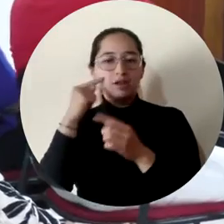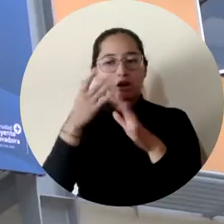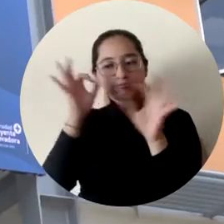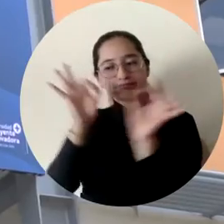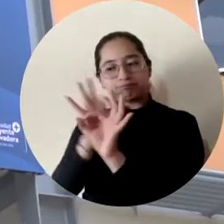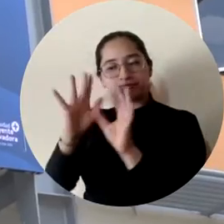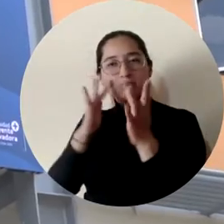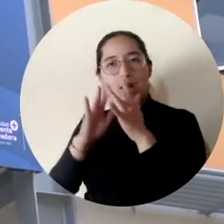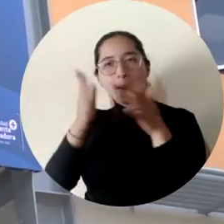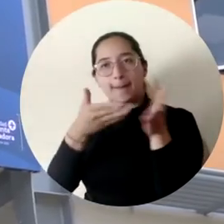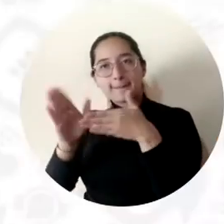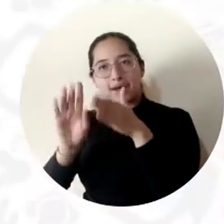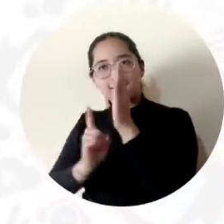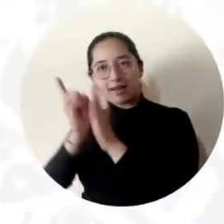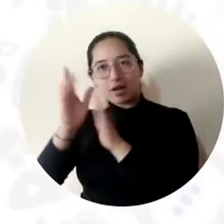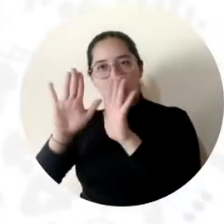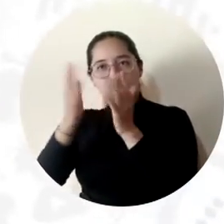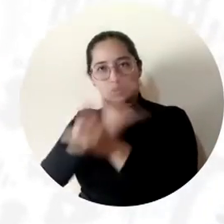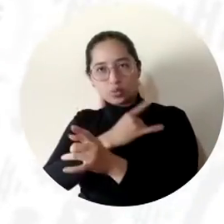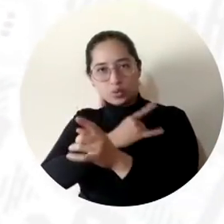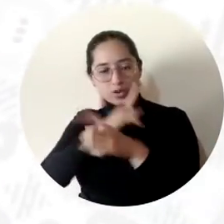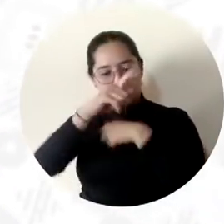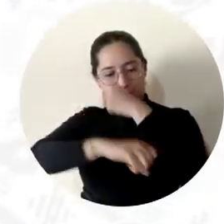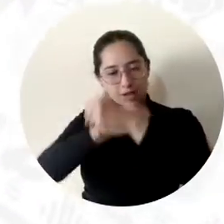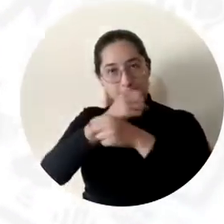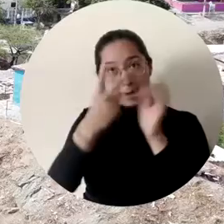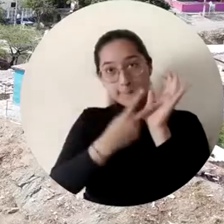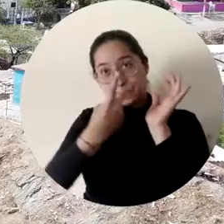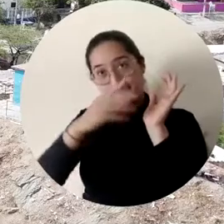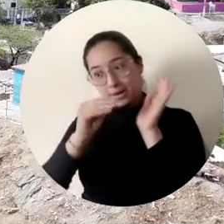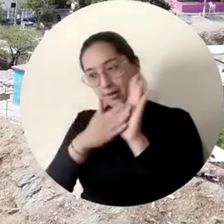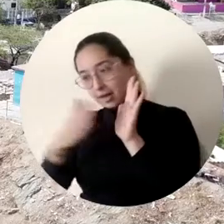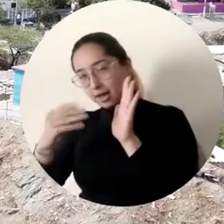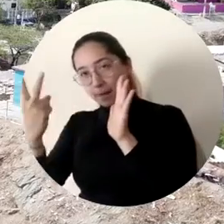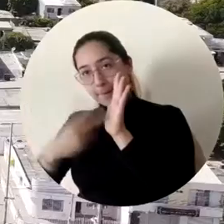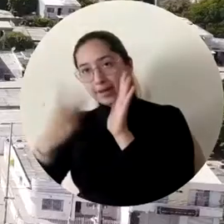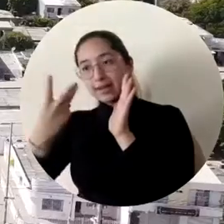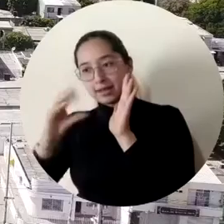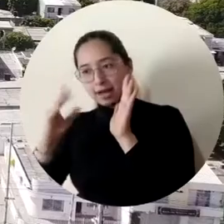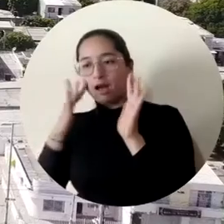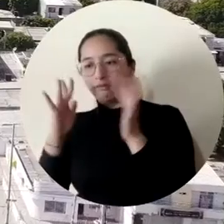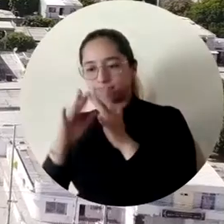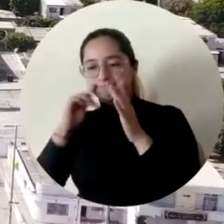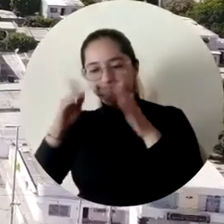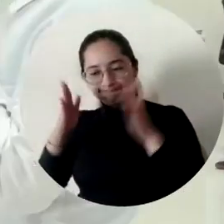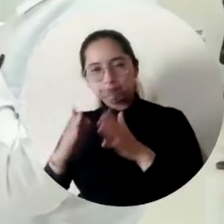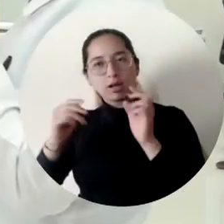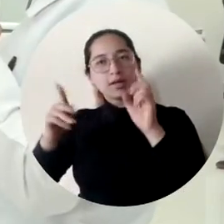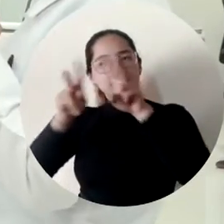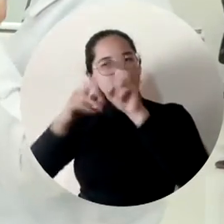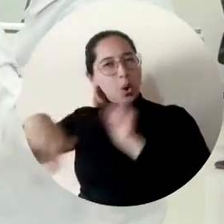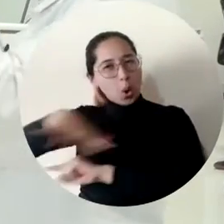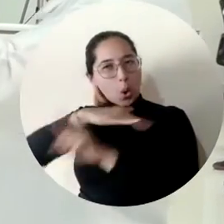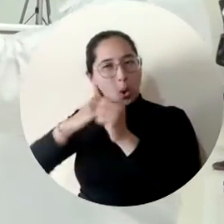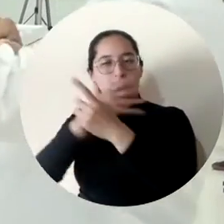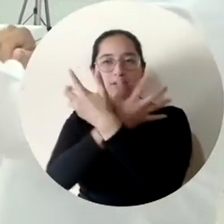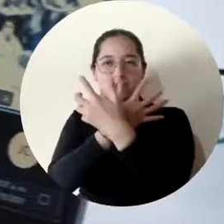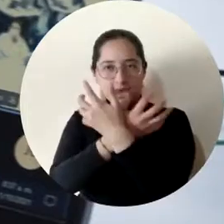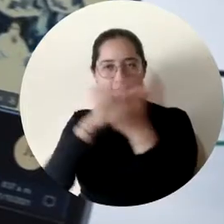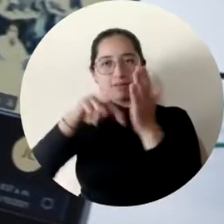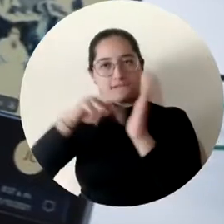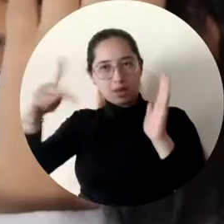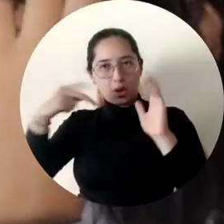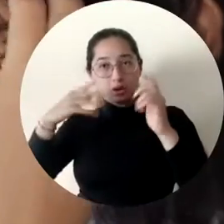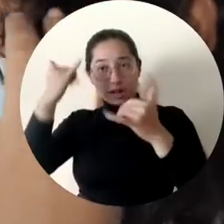propósitos del Plan de Desarrollo Universitario 2020-2030 y que contribuyan a las necesidades regionales en el marco de las áreas de